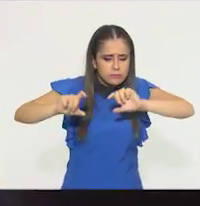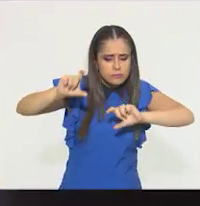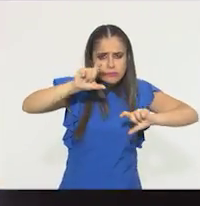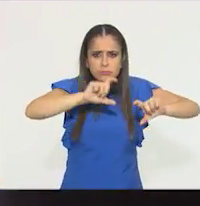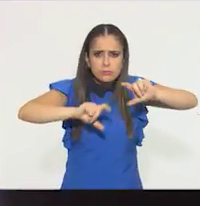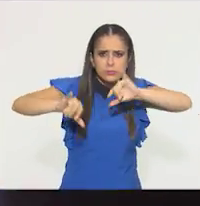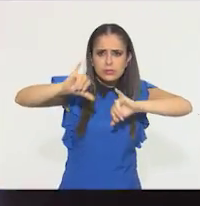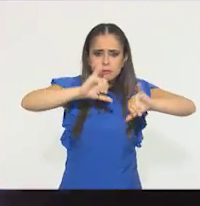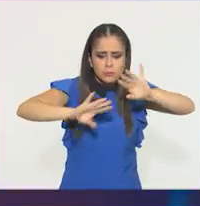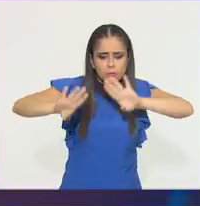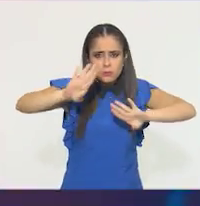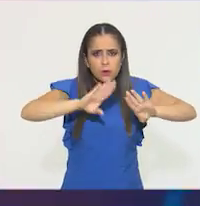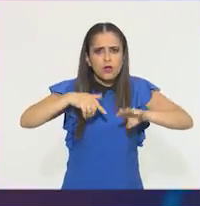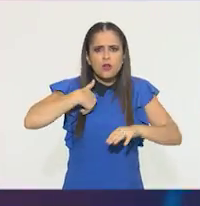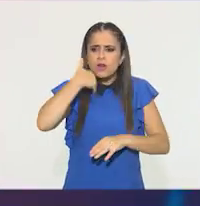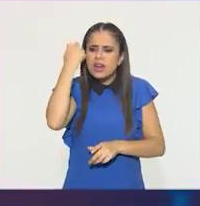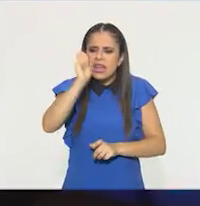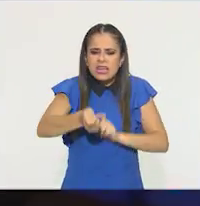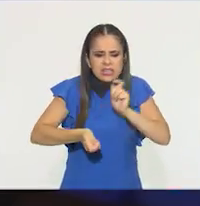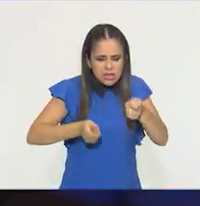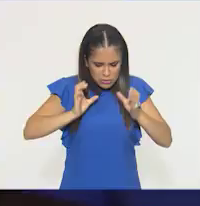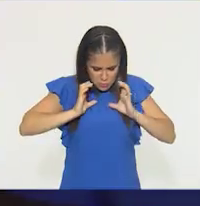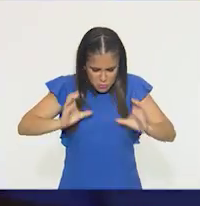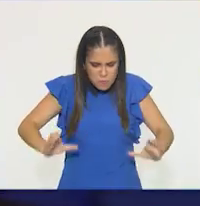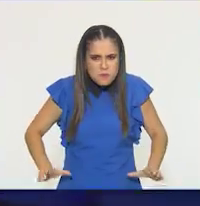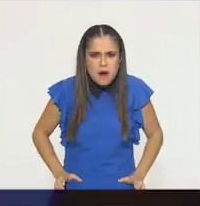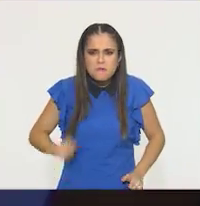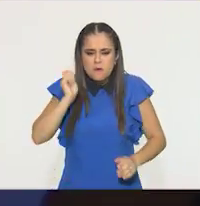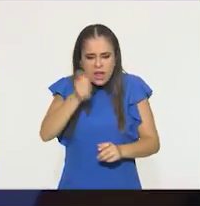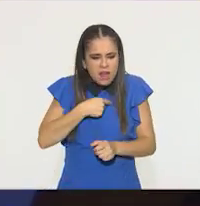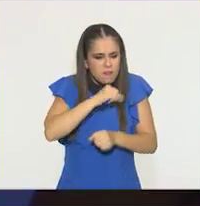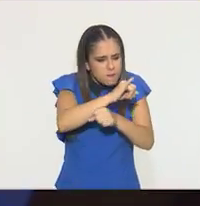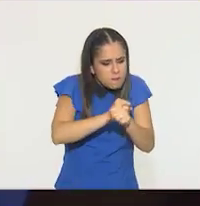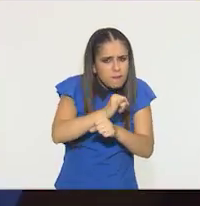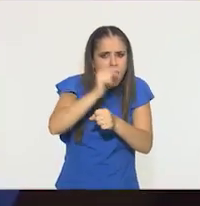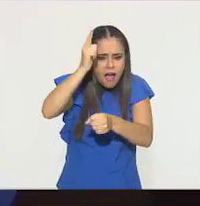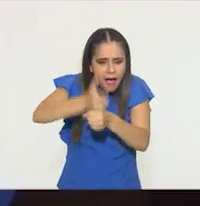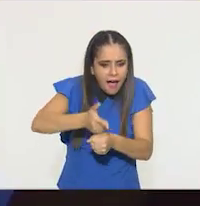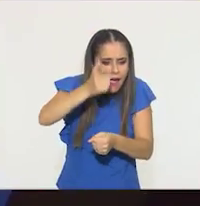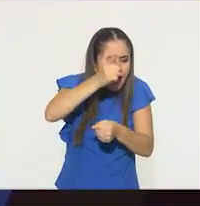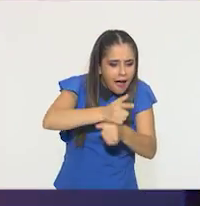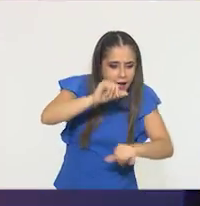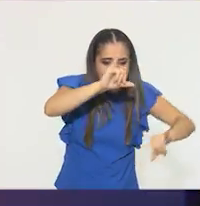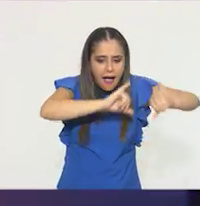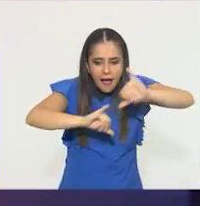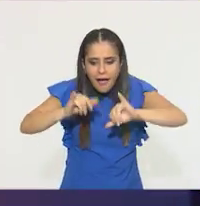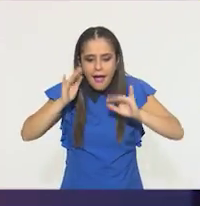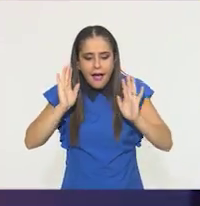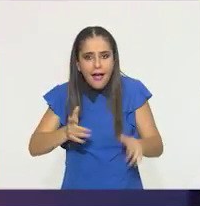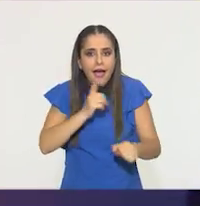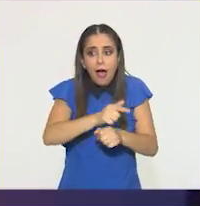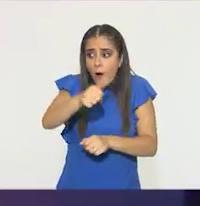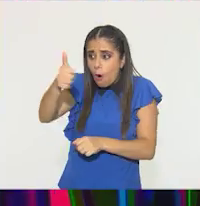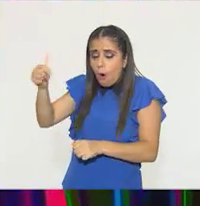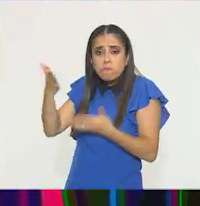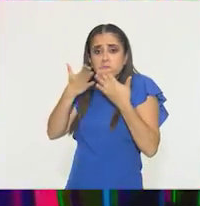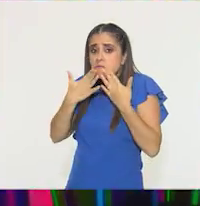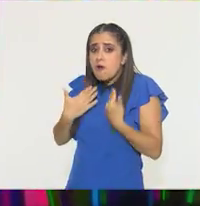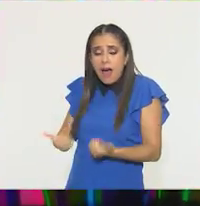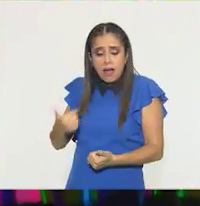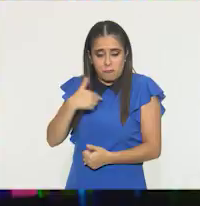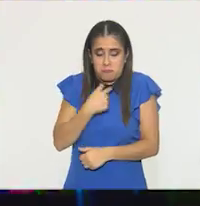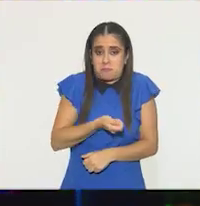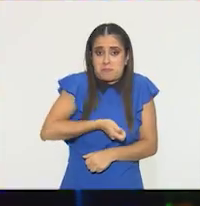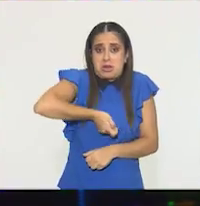cómo funcionaban los seres vivos. Pero también empezó mi camino para descubrir soluciones que nadie más había encontrado. Hace unos años,